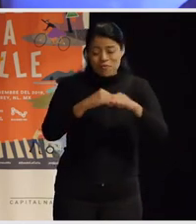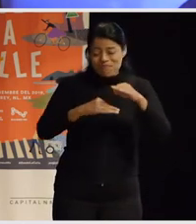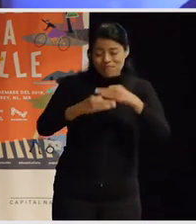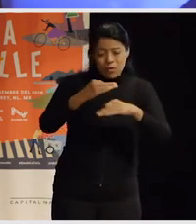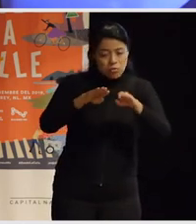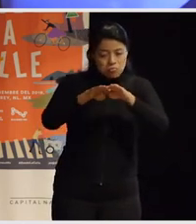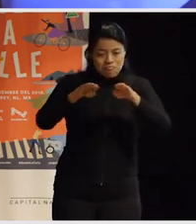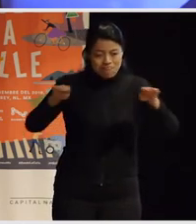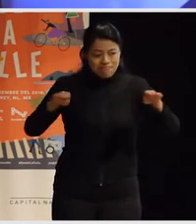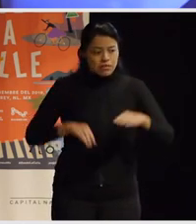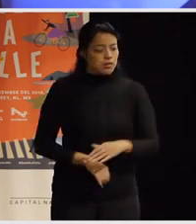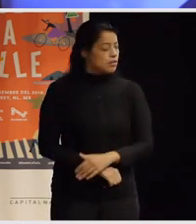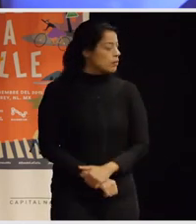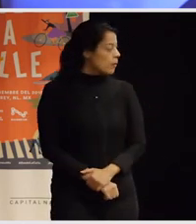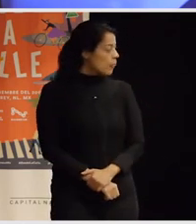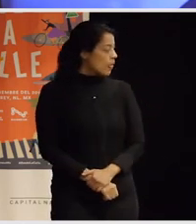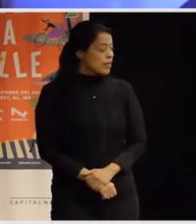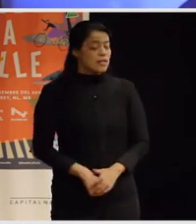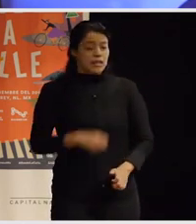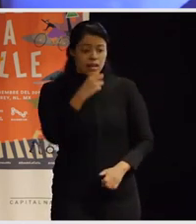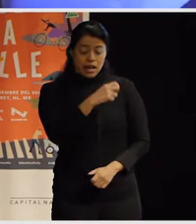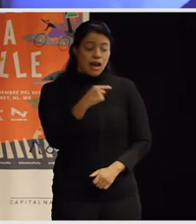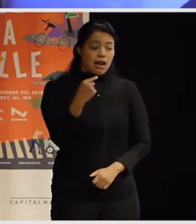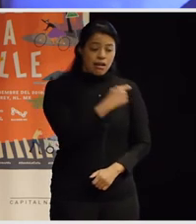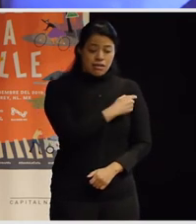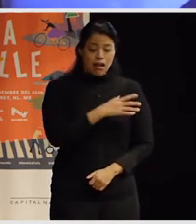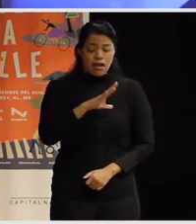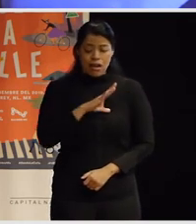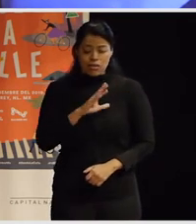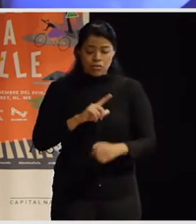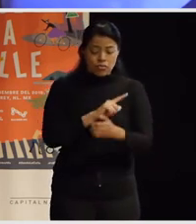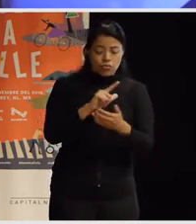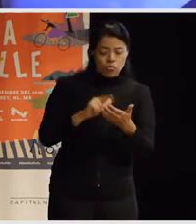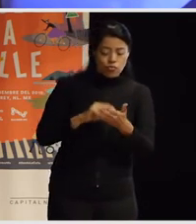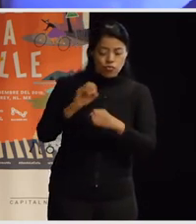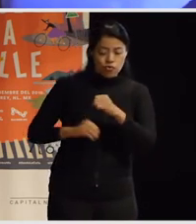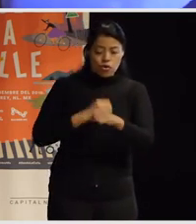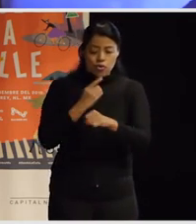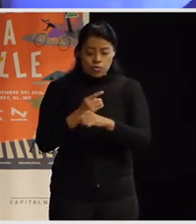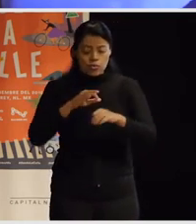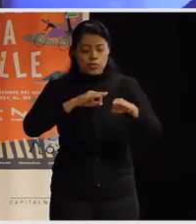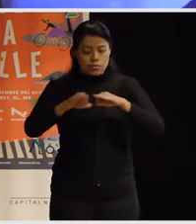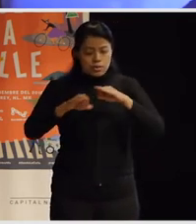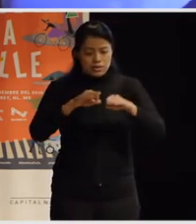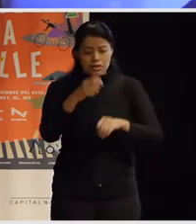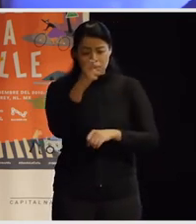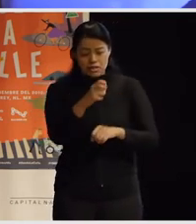pues por ahí hay una gran área de oportunidad como dicen para trabajar esas cosas